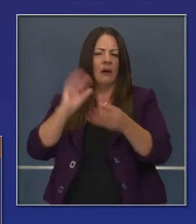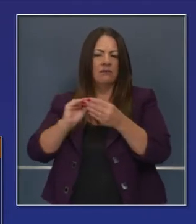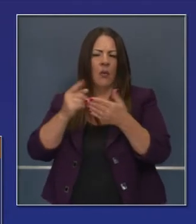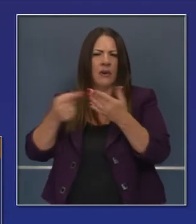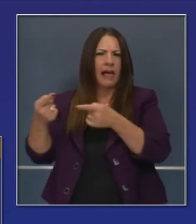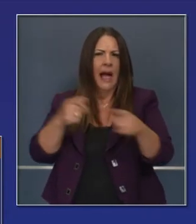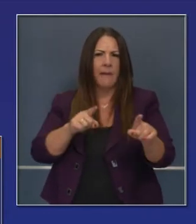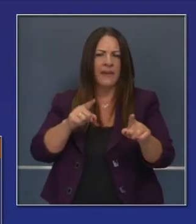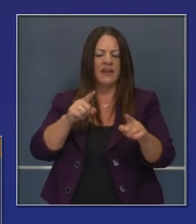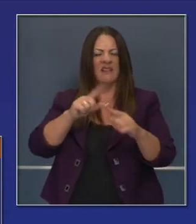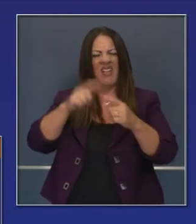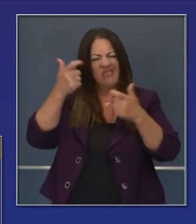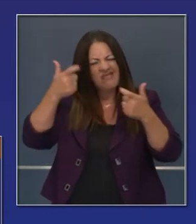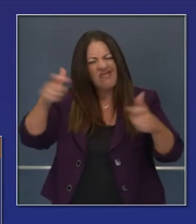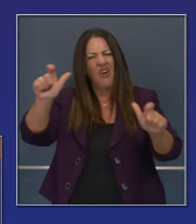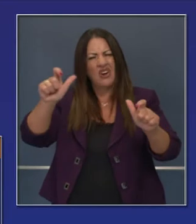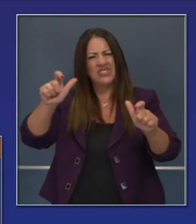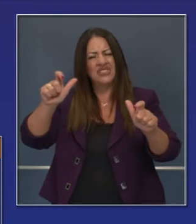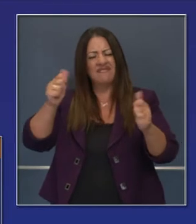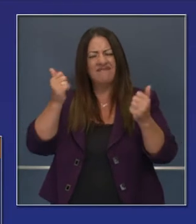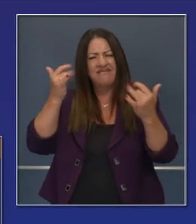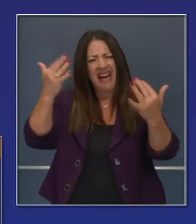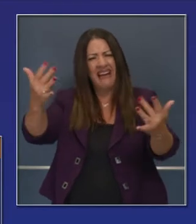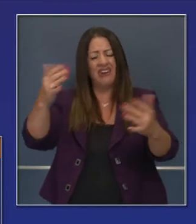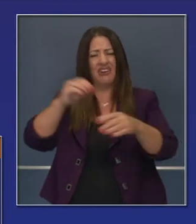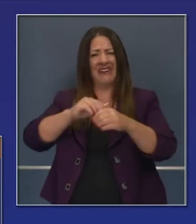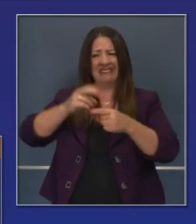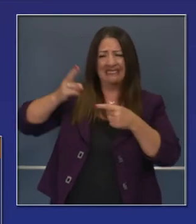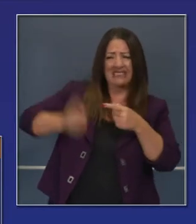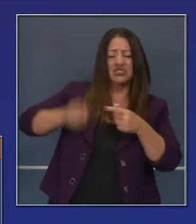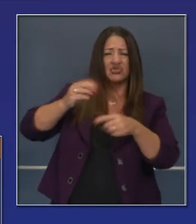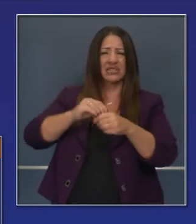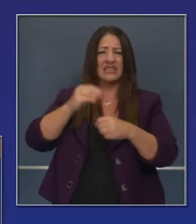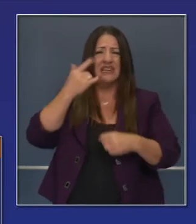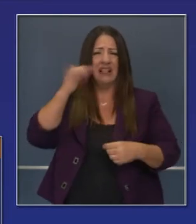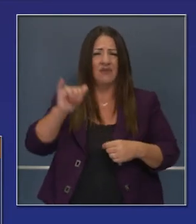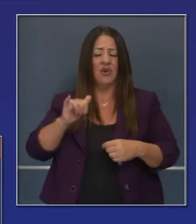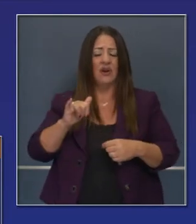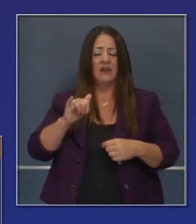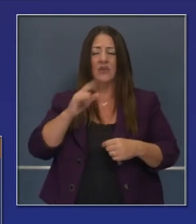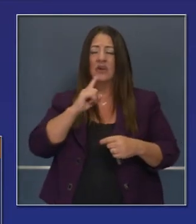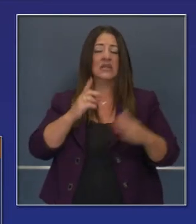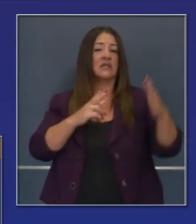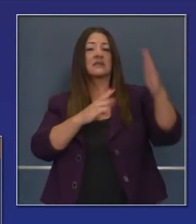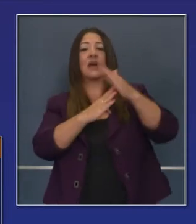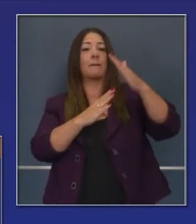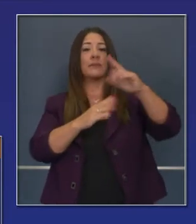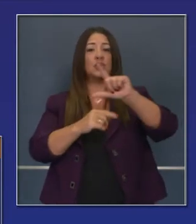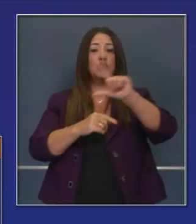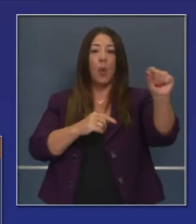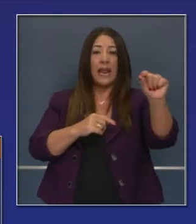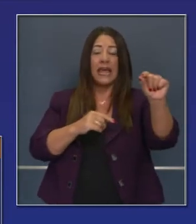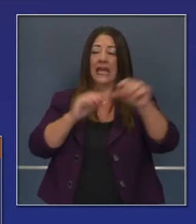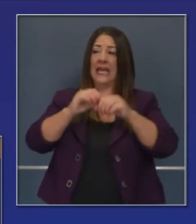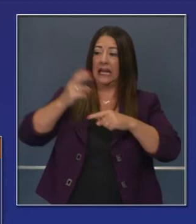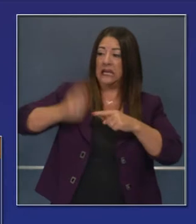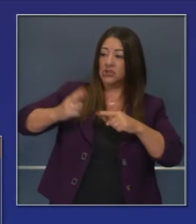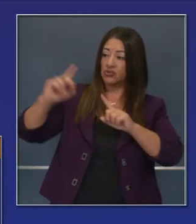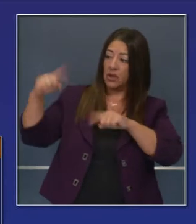en el incendio más grande histórico en California. Les recuerdo que seis de los 20 incendios más grandes